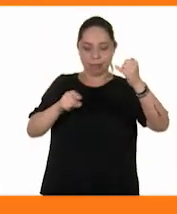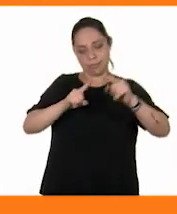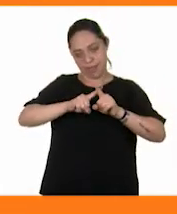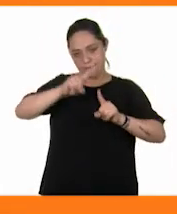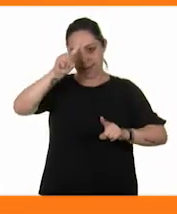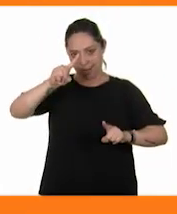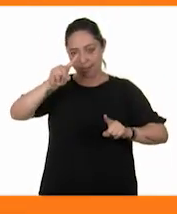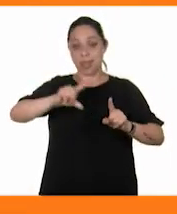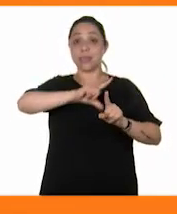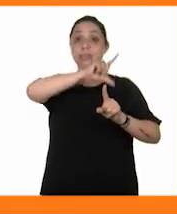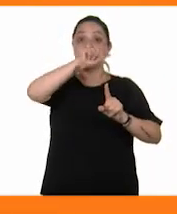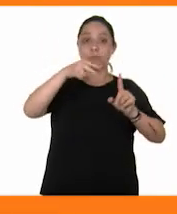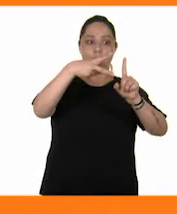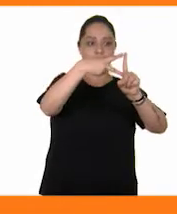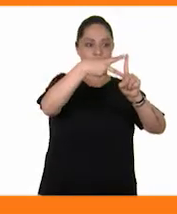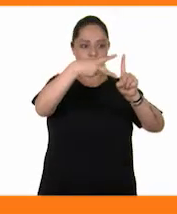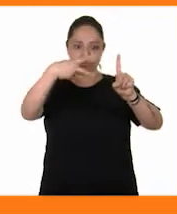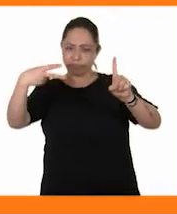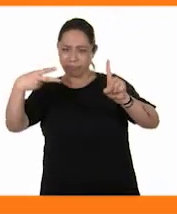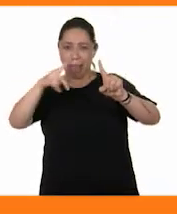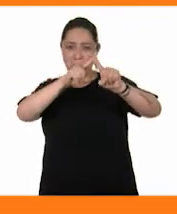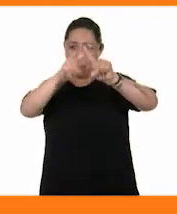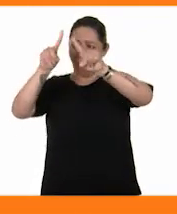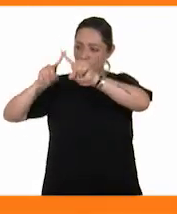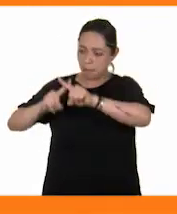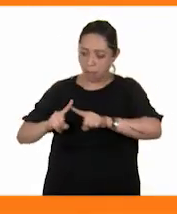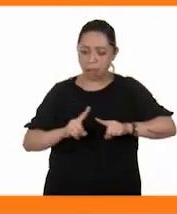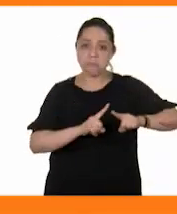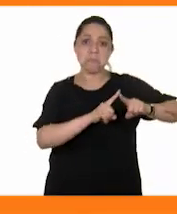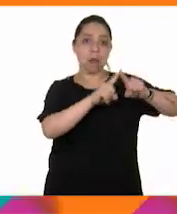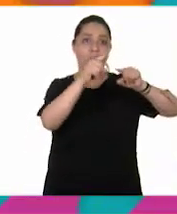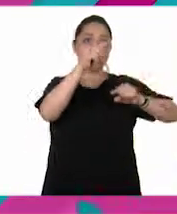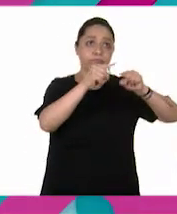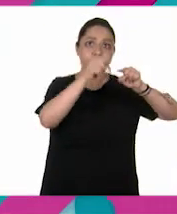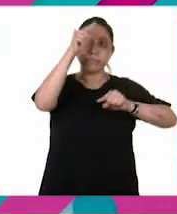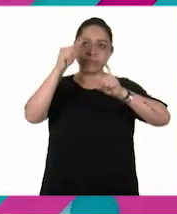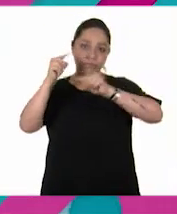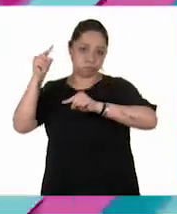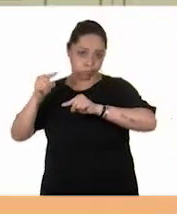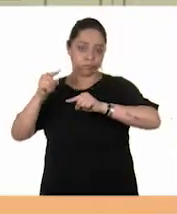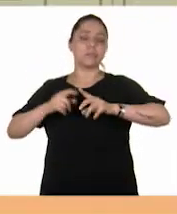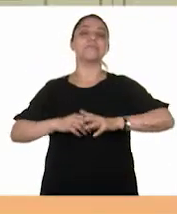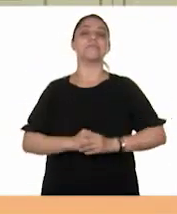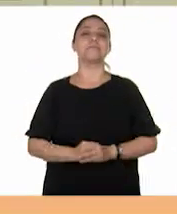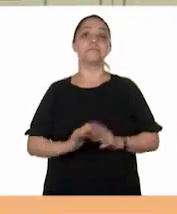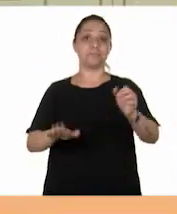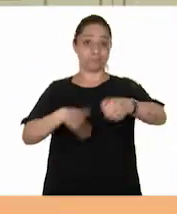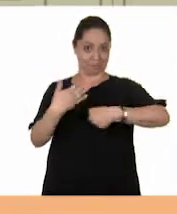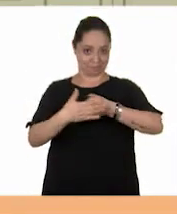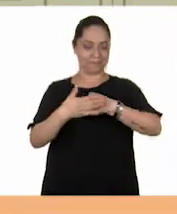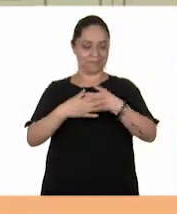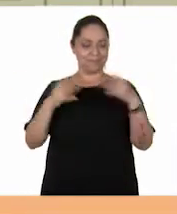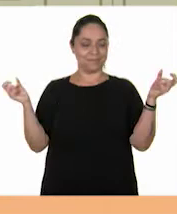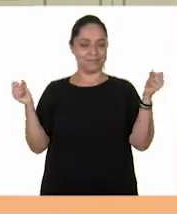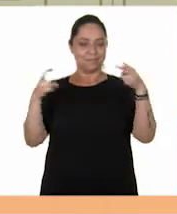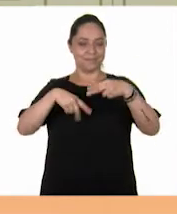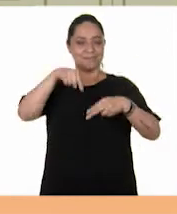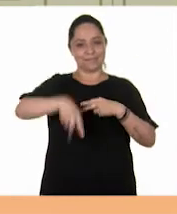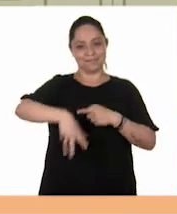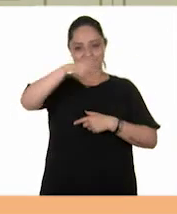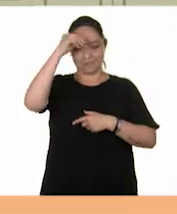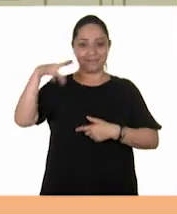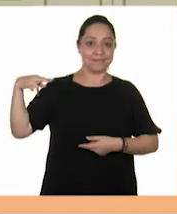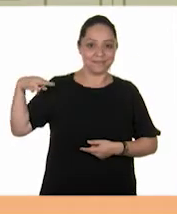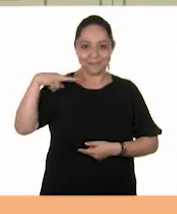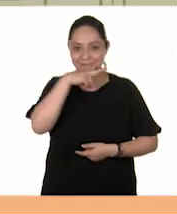Y el escaleno tiene todos sus lados con longitudes diferentes. Nos vemos en la siguiente cápsula de Aprende